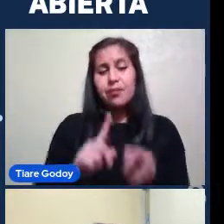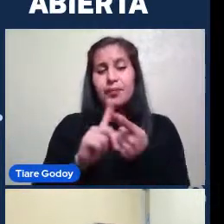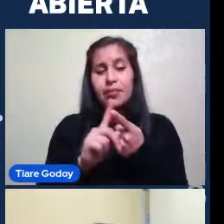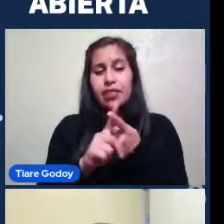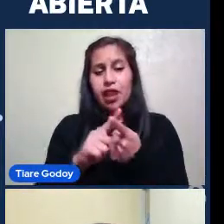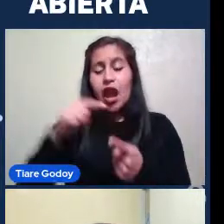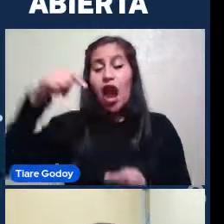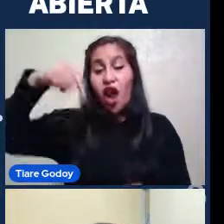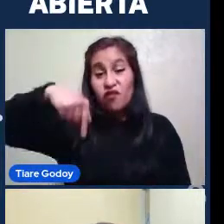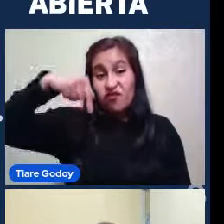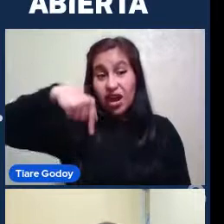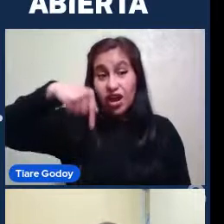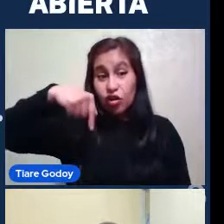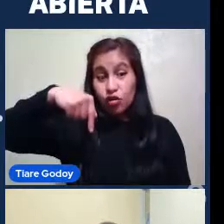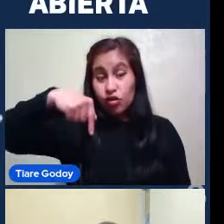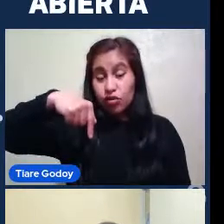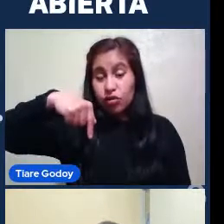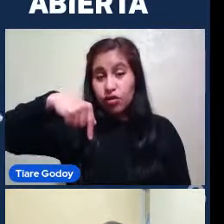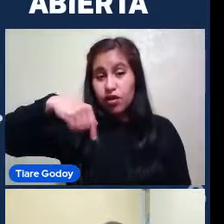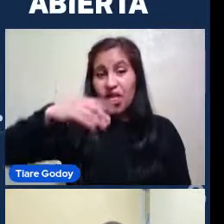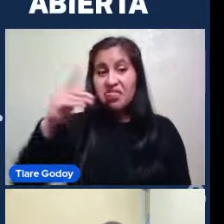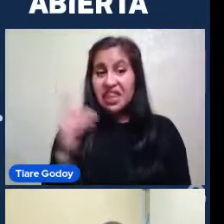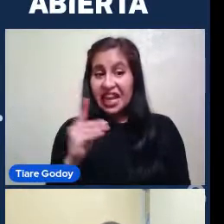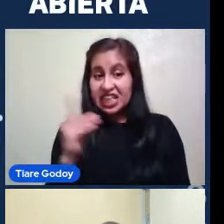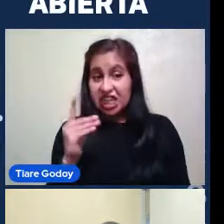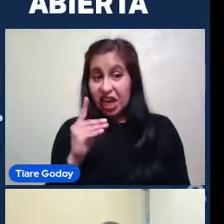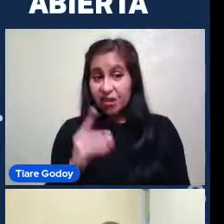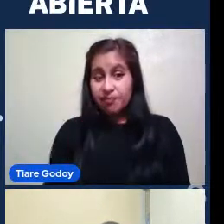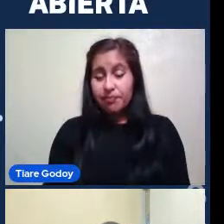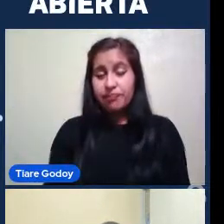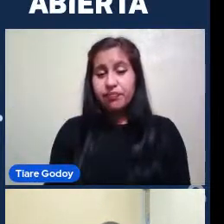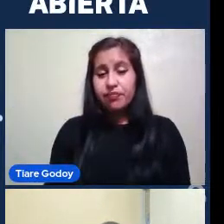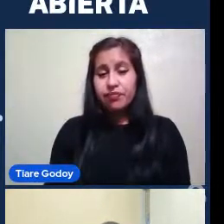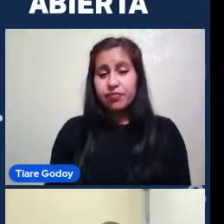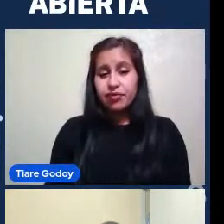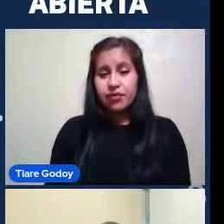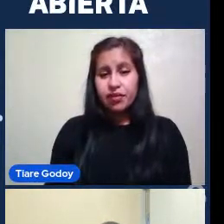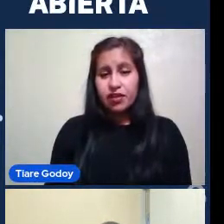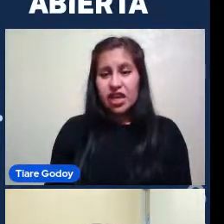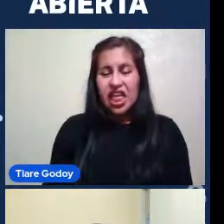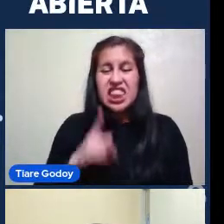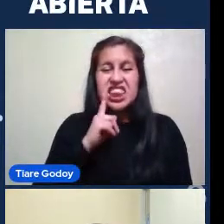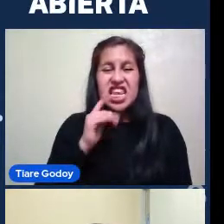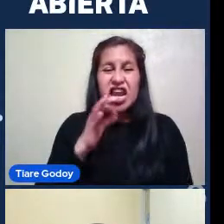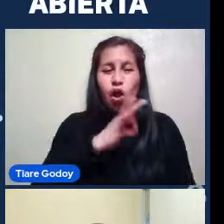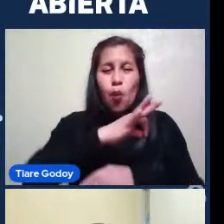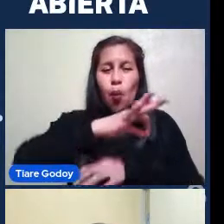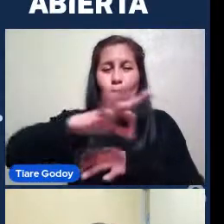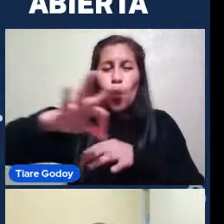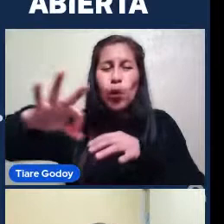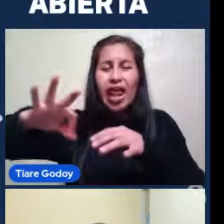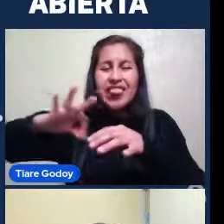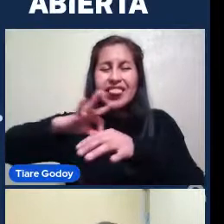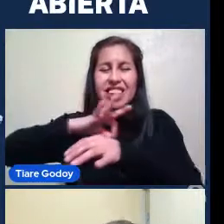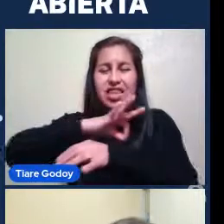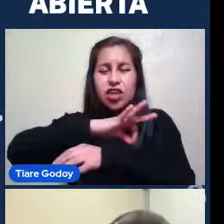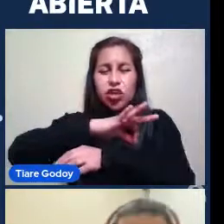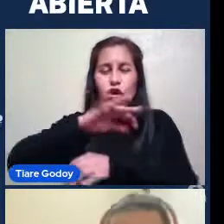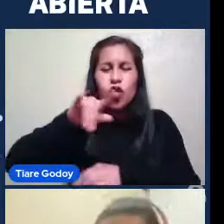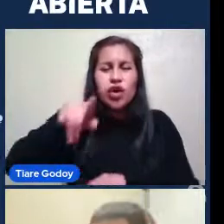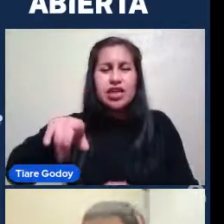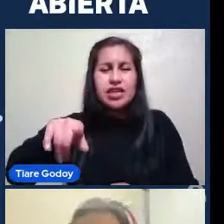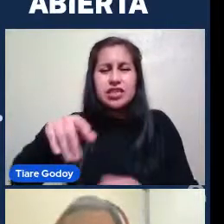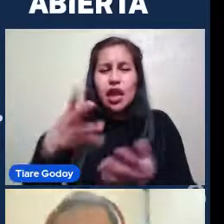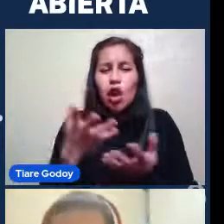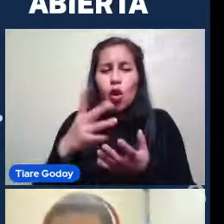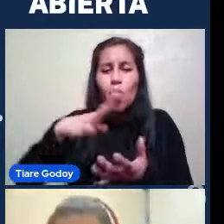Abajo A la derecha Que tiene Un anillo Alrededor Esto creo que se llama Galaxia tipo Medusa